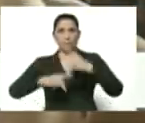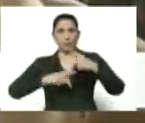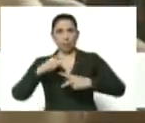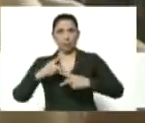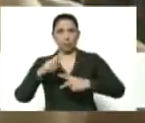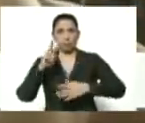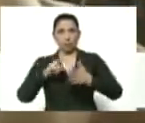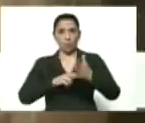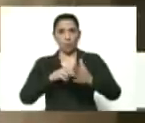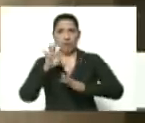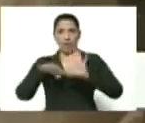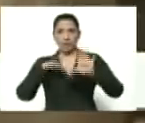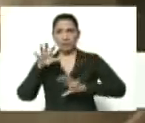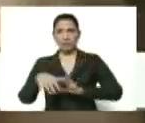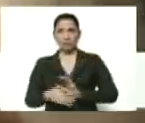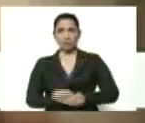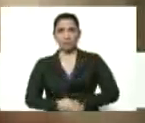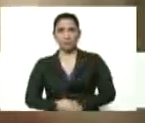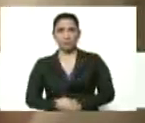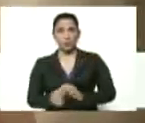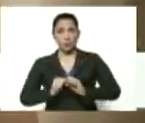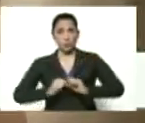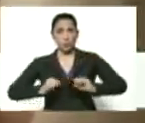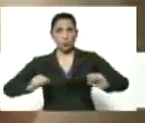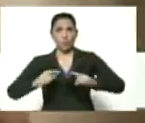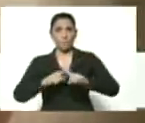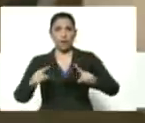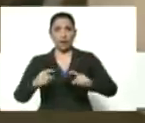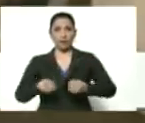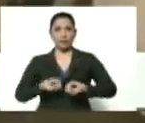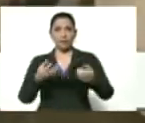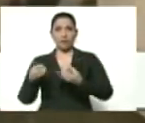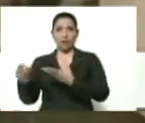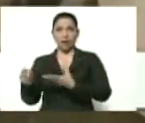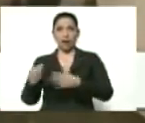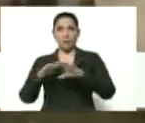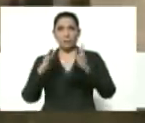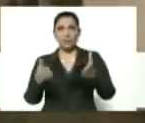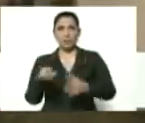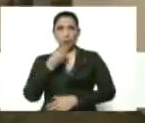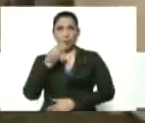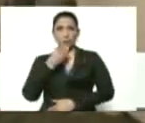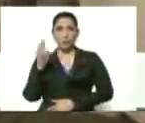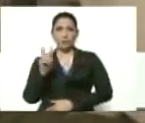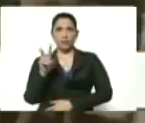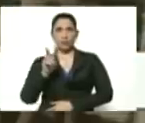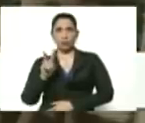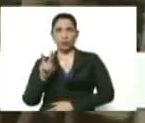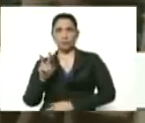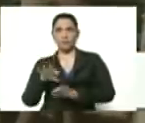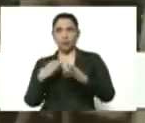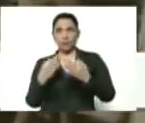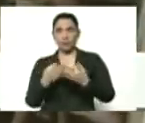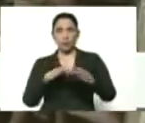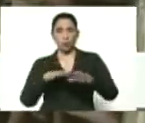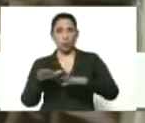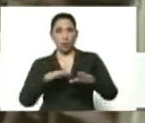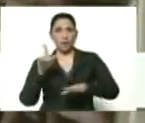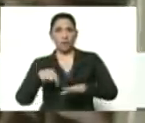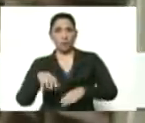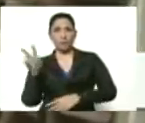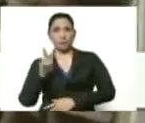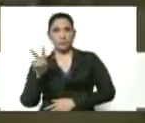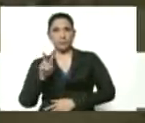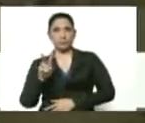animales que van a ser engordados para llevar al plato de la mesa a la mesa al plato de toda la familia Cogedeña y la familia de Venezuela desde aquí